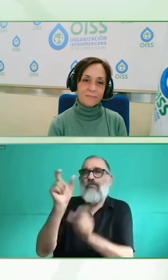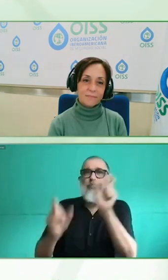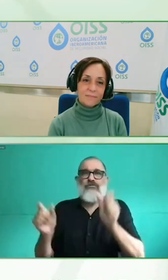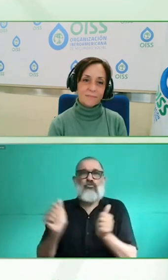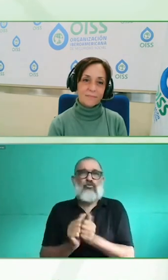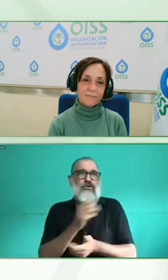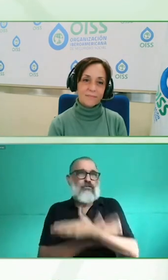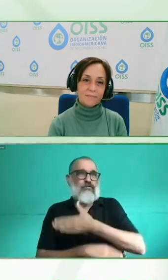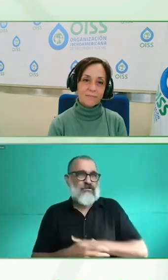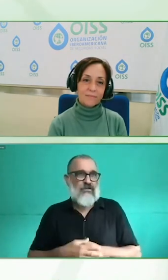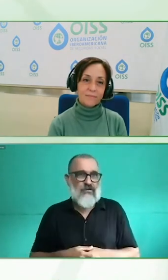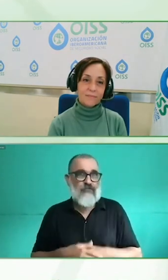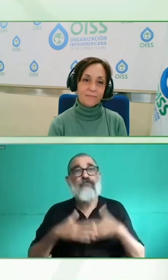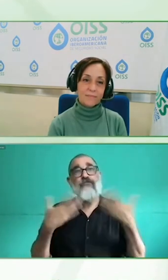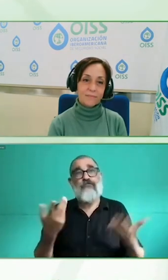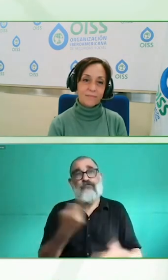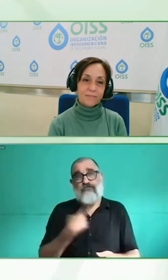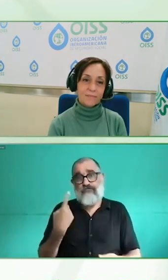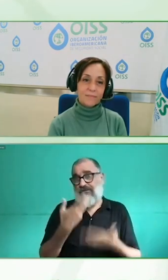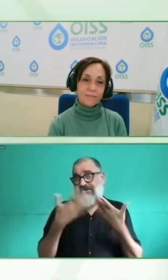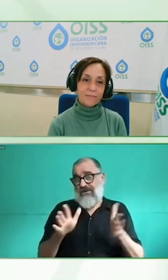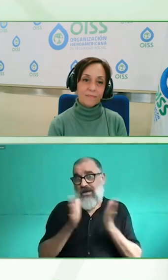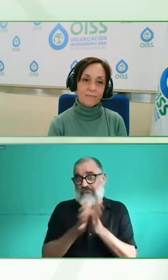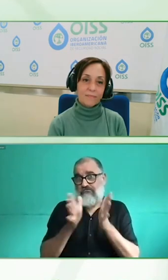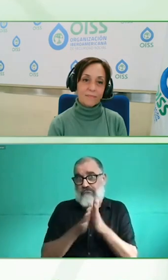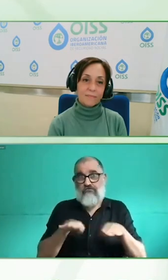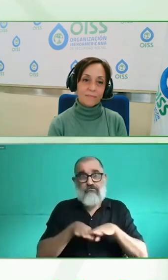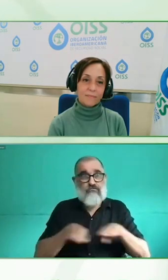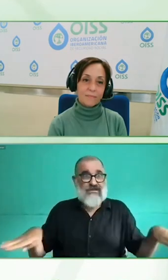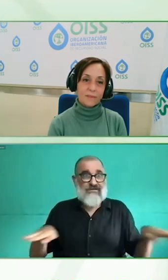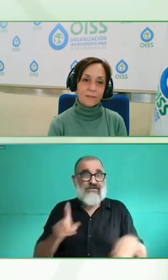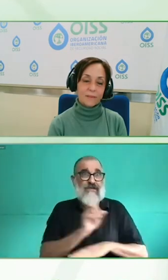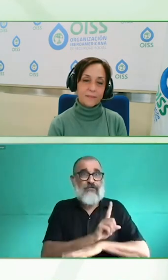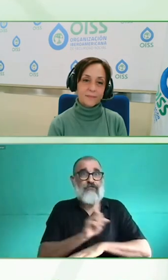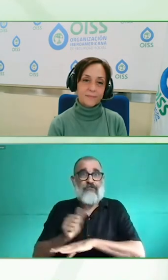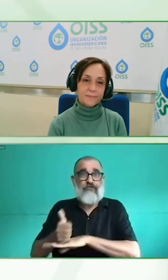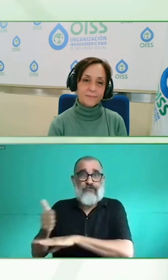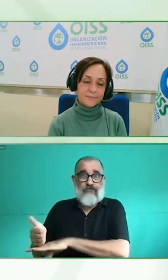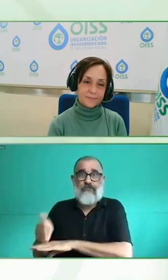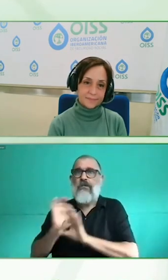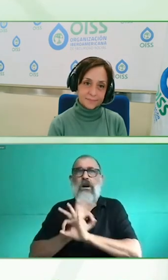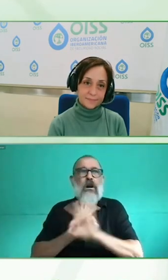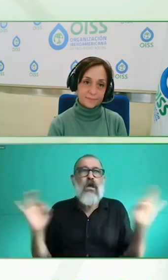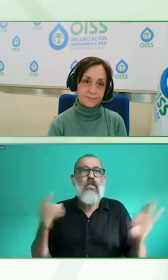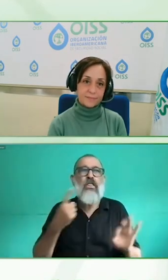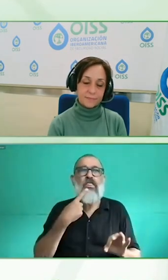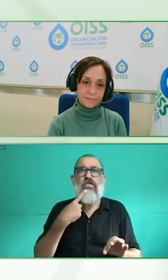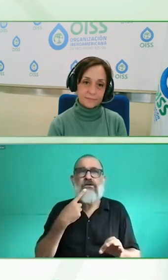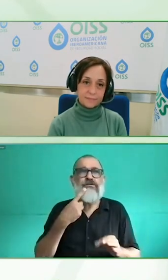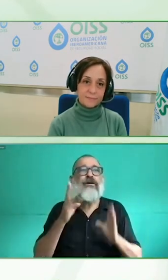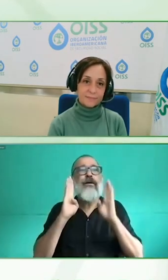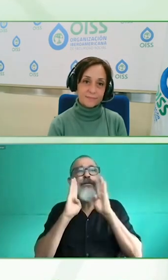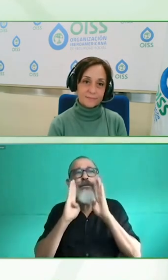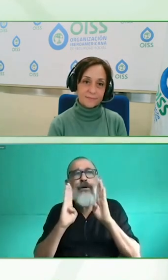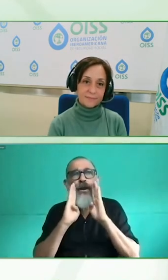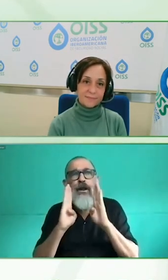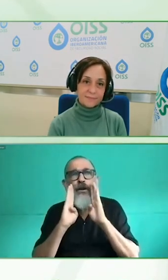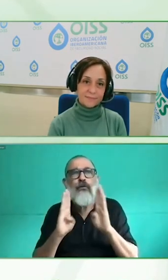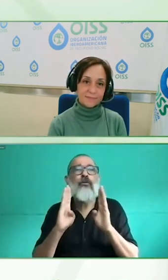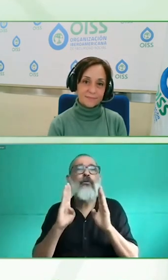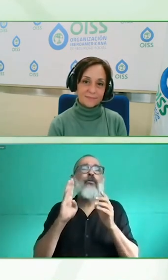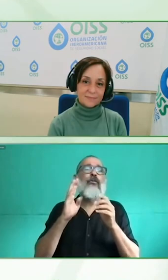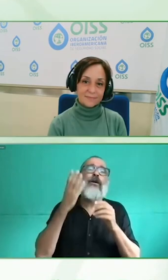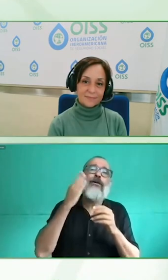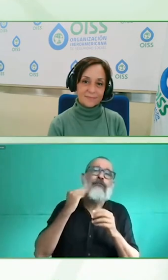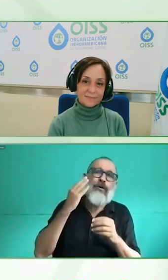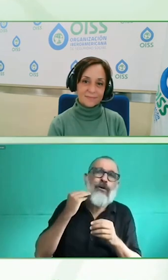detectar esa necesidad, pero esa necesidad que no solo va porque tú tengas una discapacidad, esa necesidad, y probablemente estoy hablando muy rápido y el intérprete de lengua